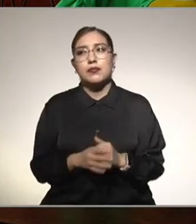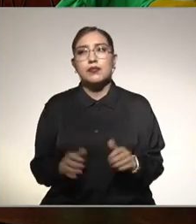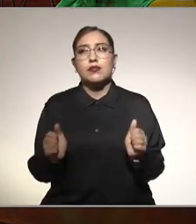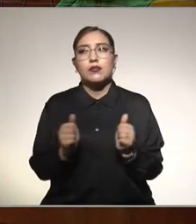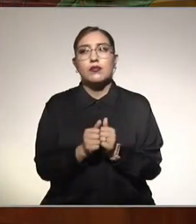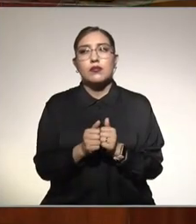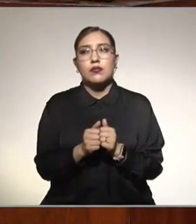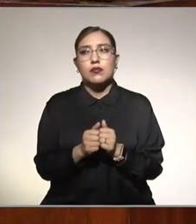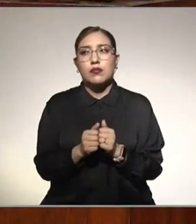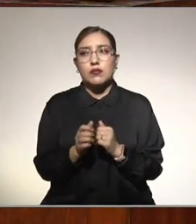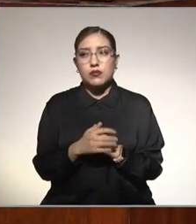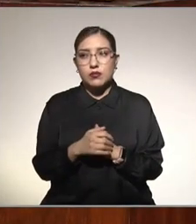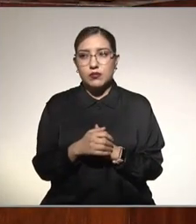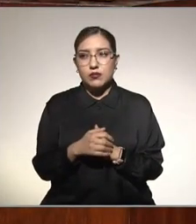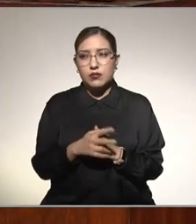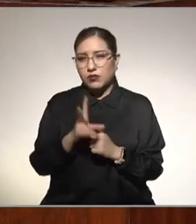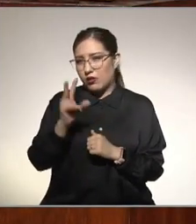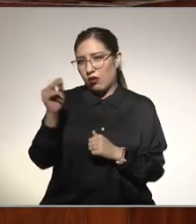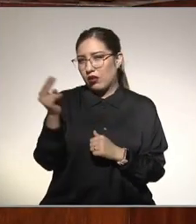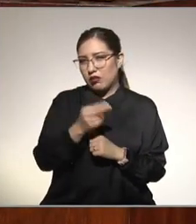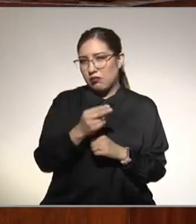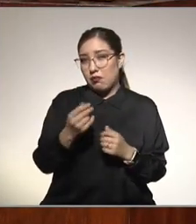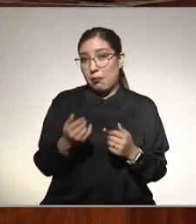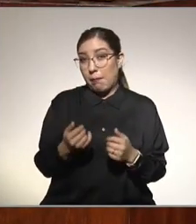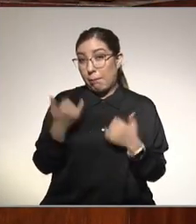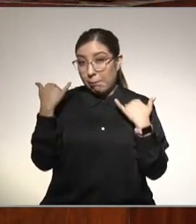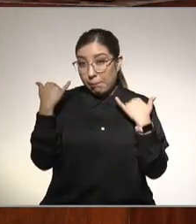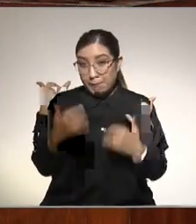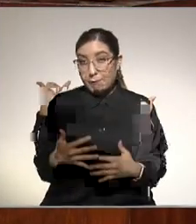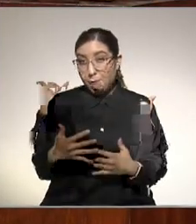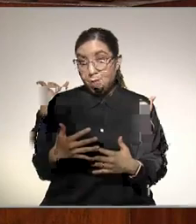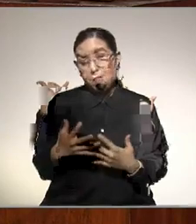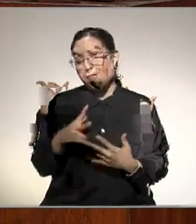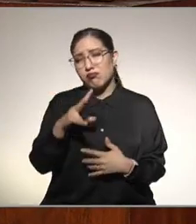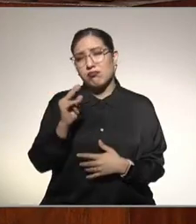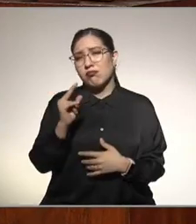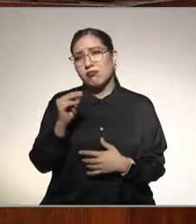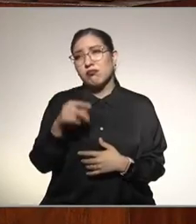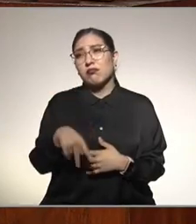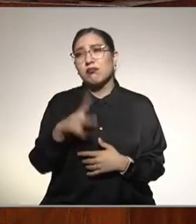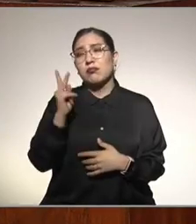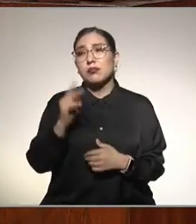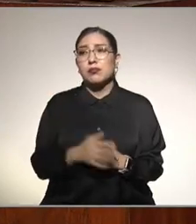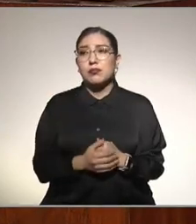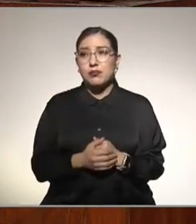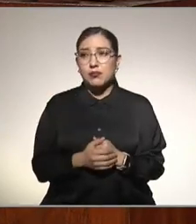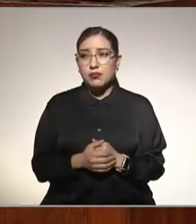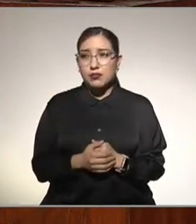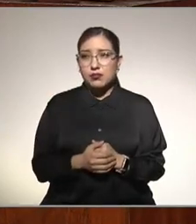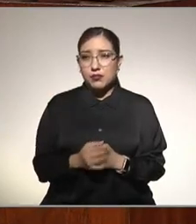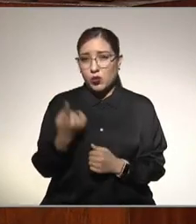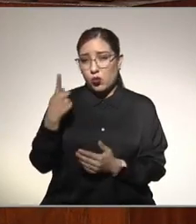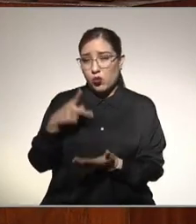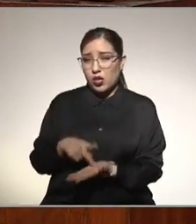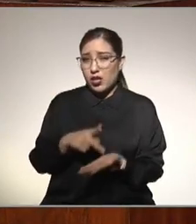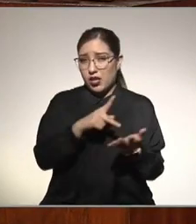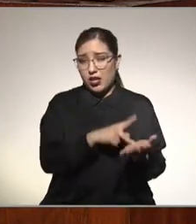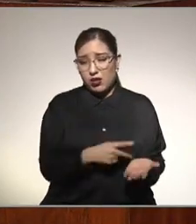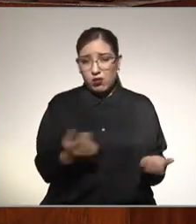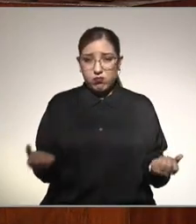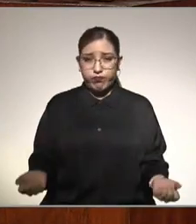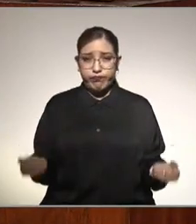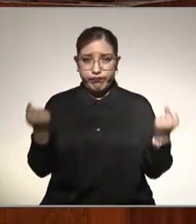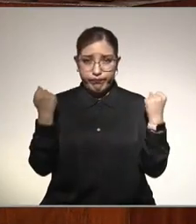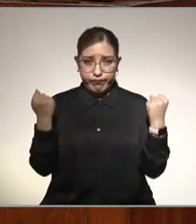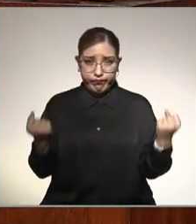anaeróbico no necesitas cargar mucho peso pero va a ayudar un poco si cargas con un kilo en cada